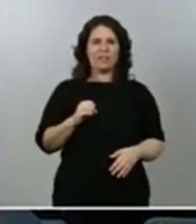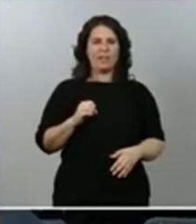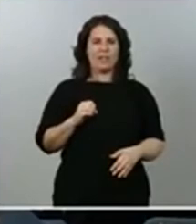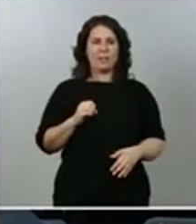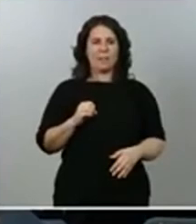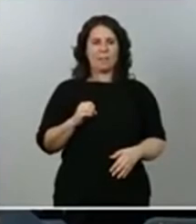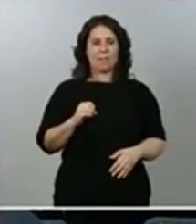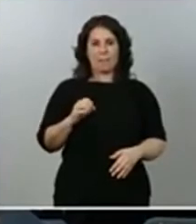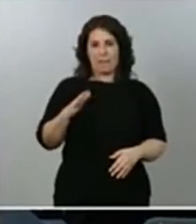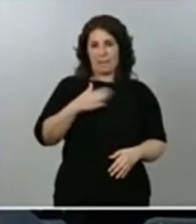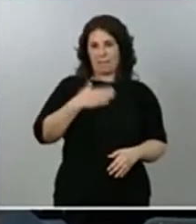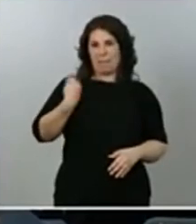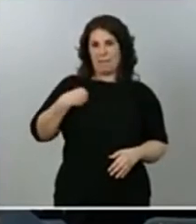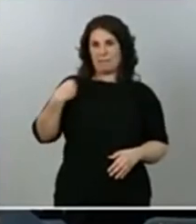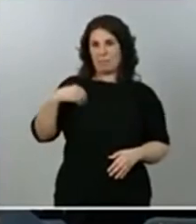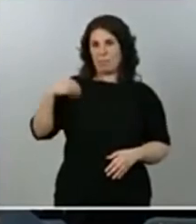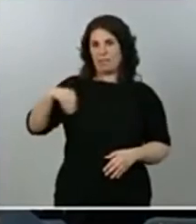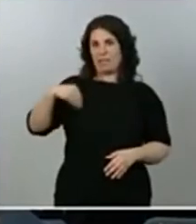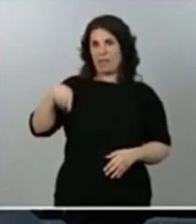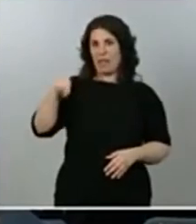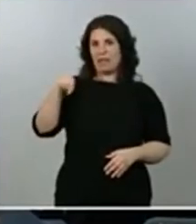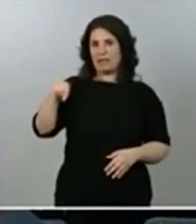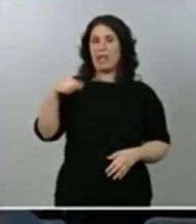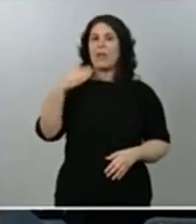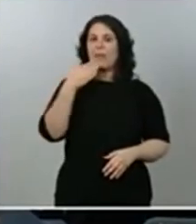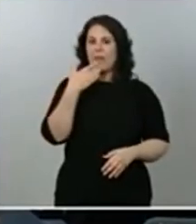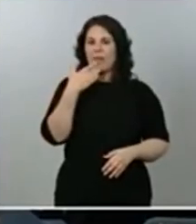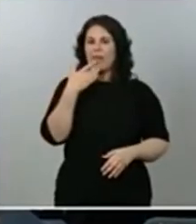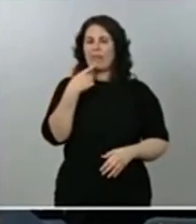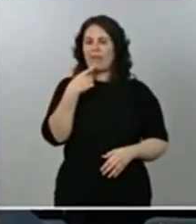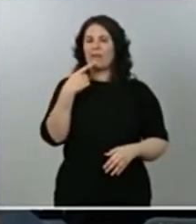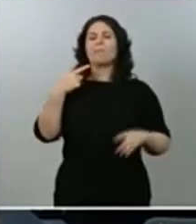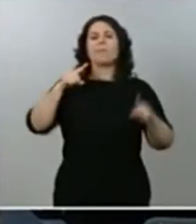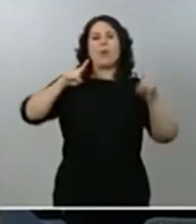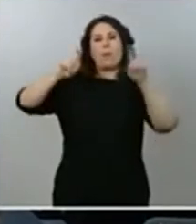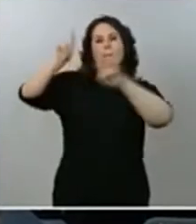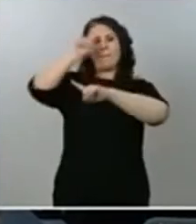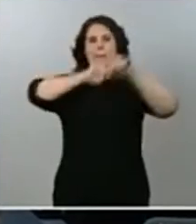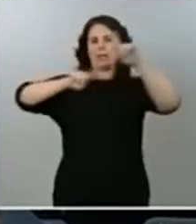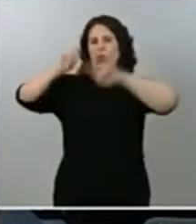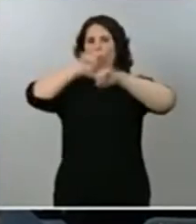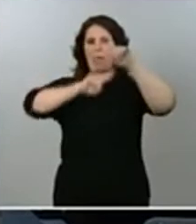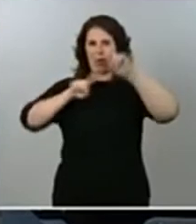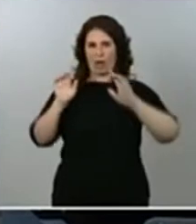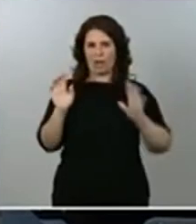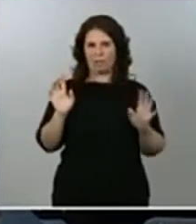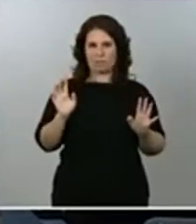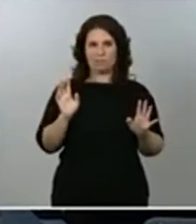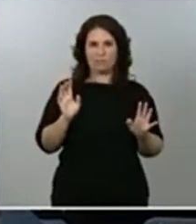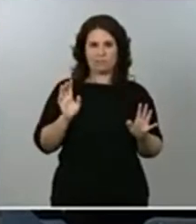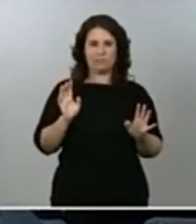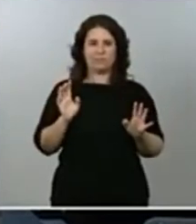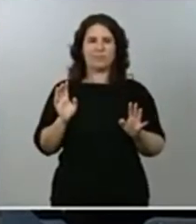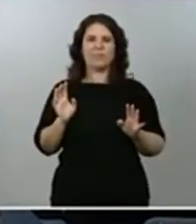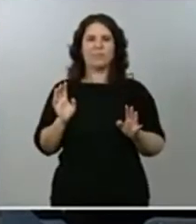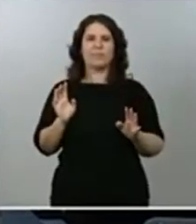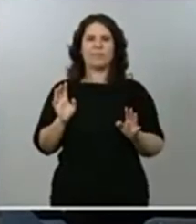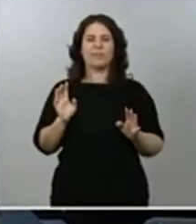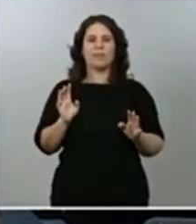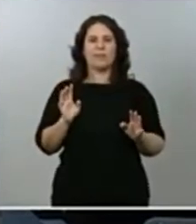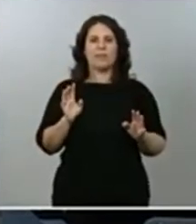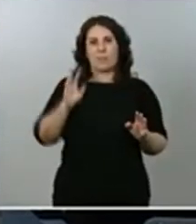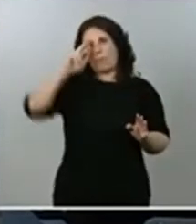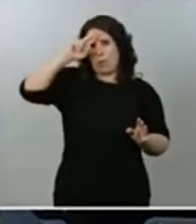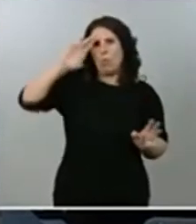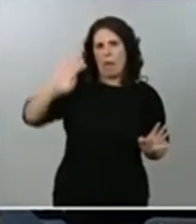presidente calificó de perturbadora por no utilizar el adjetivo preocupante. Y esto hace que